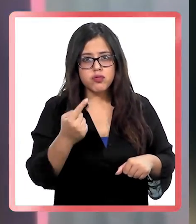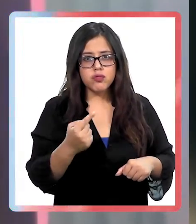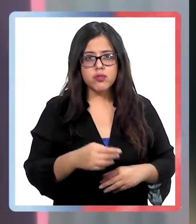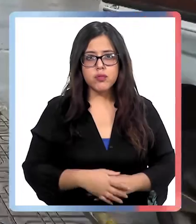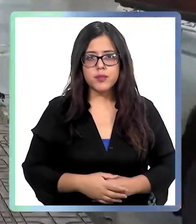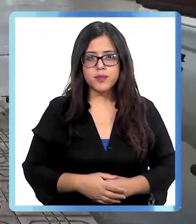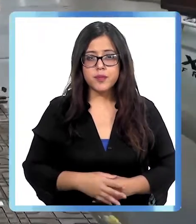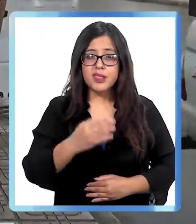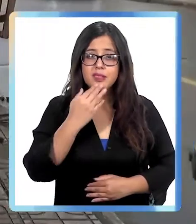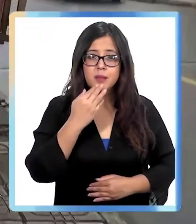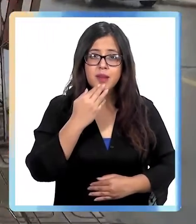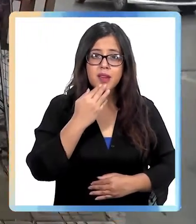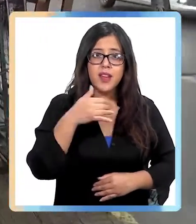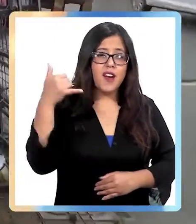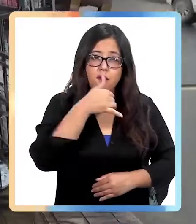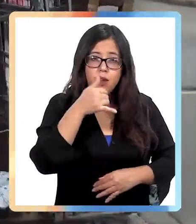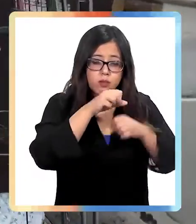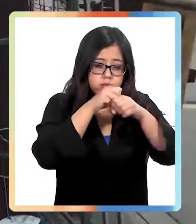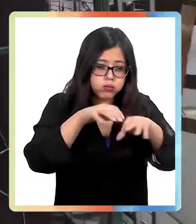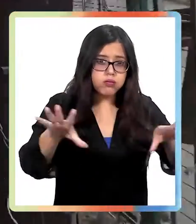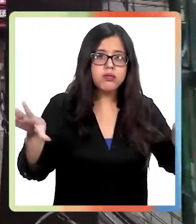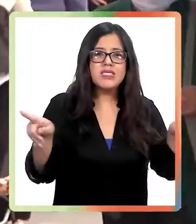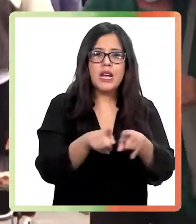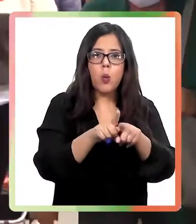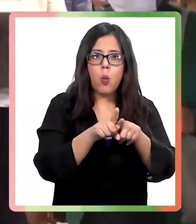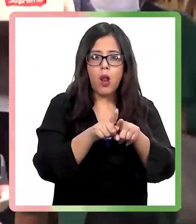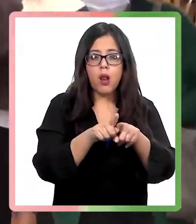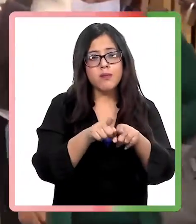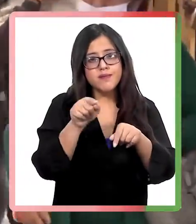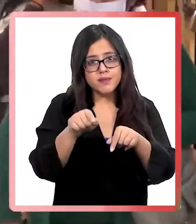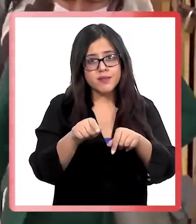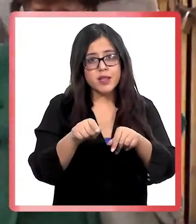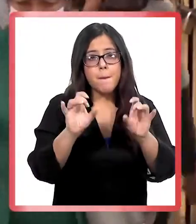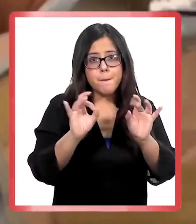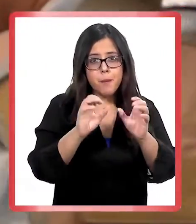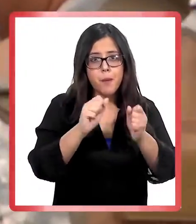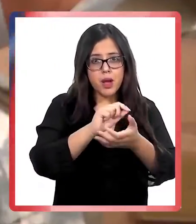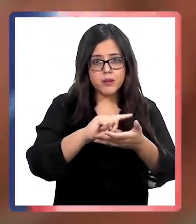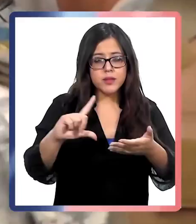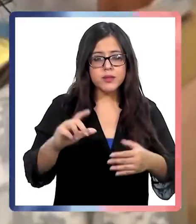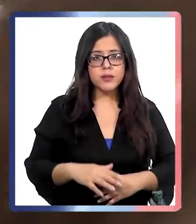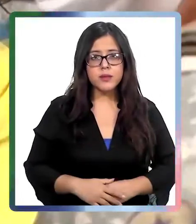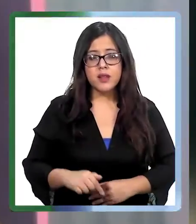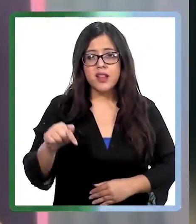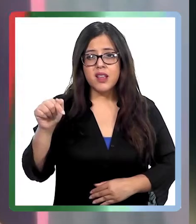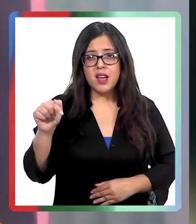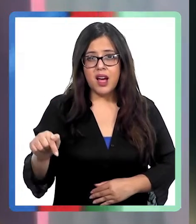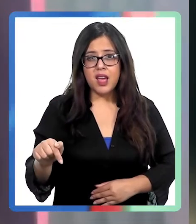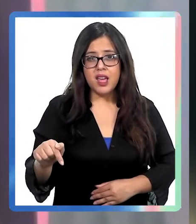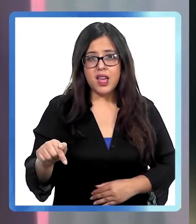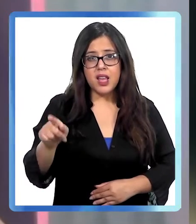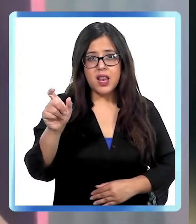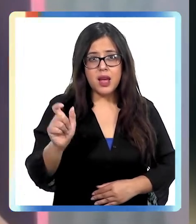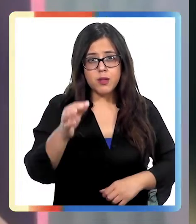conocía explicación. Además, el virus se sigue propagando y, por lo tanto, los contagios pueden aumentar. La persona sigue